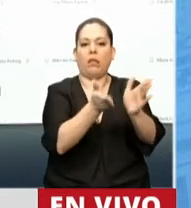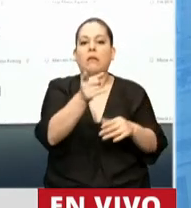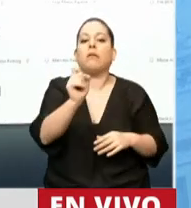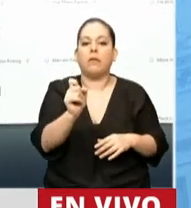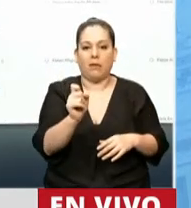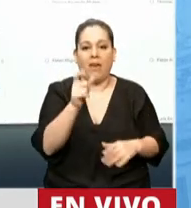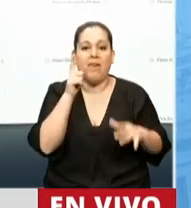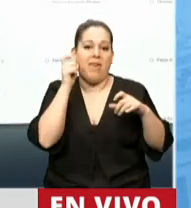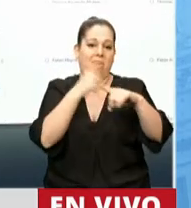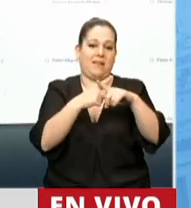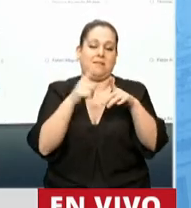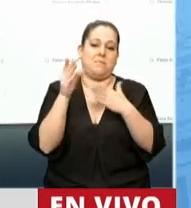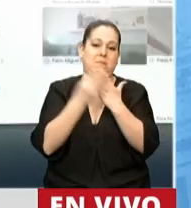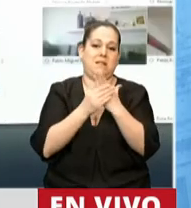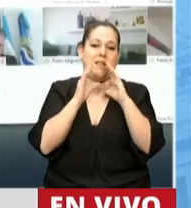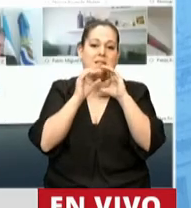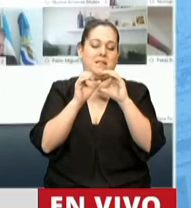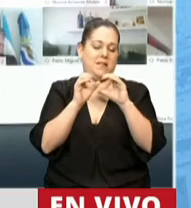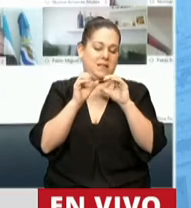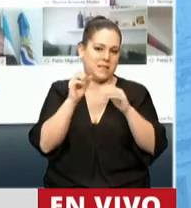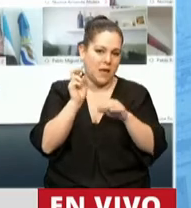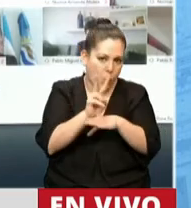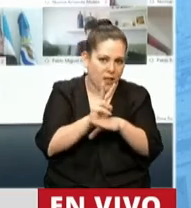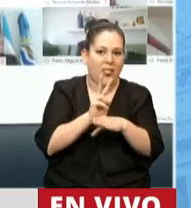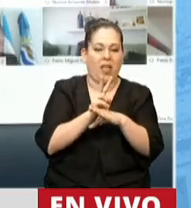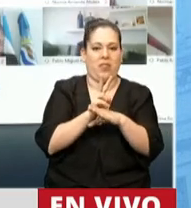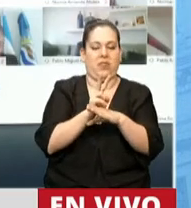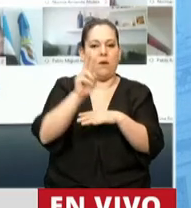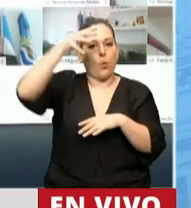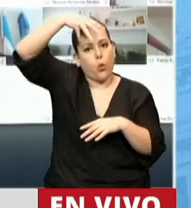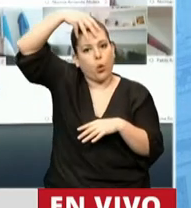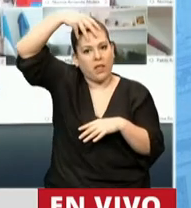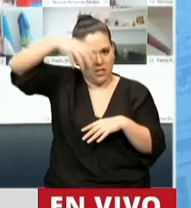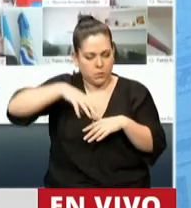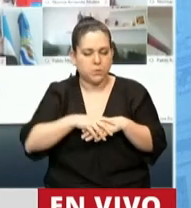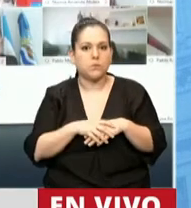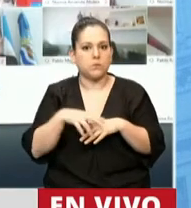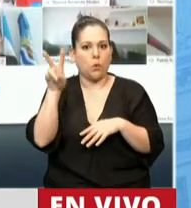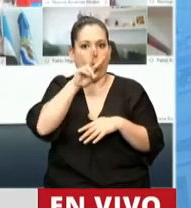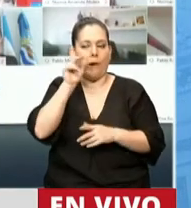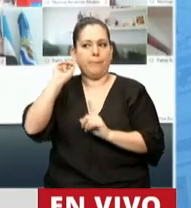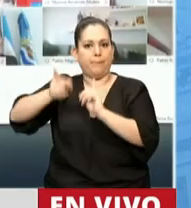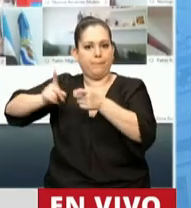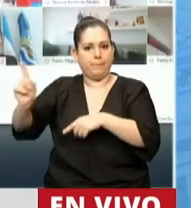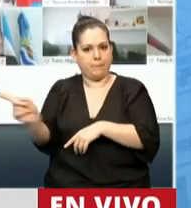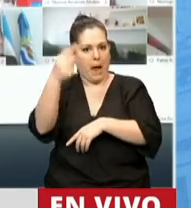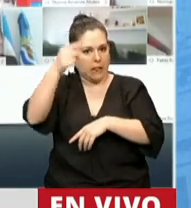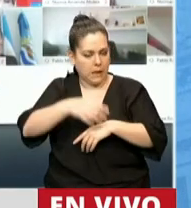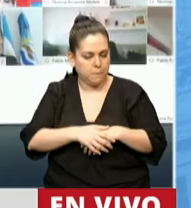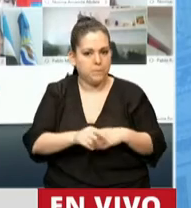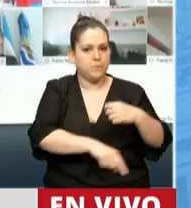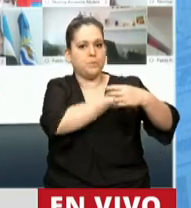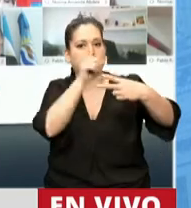momento, Patricia Bullrich. Estaba presente allí en la región Noceti, el segundo del